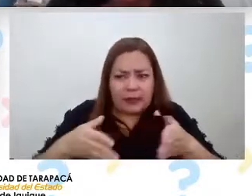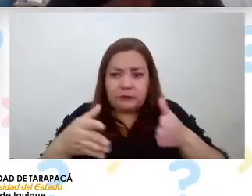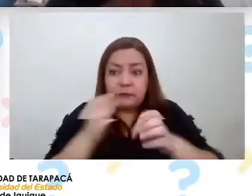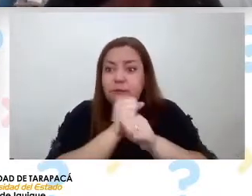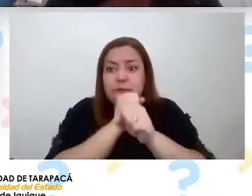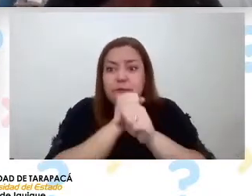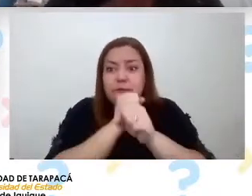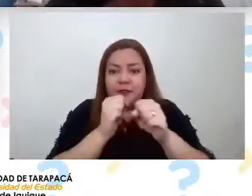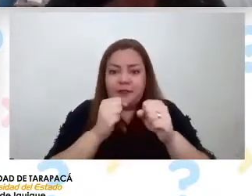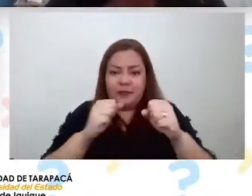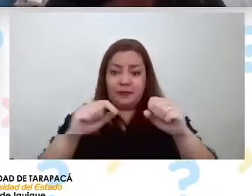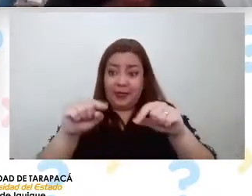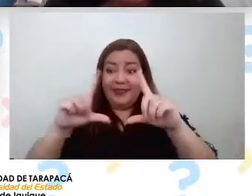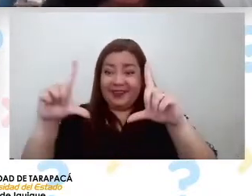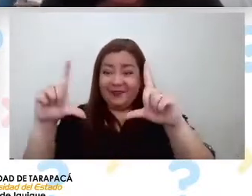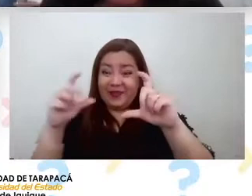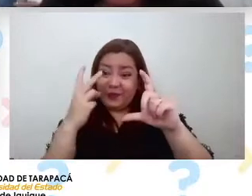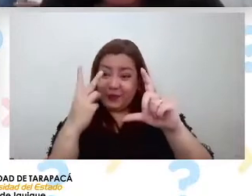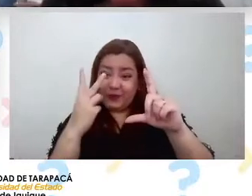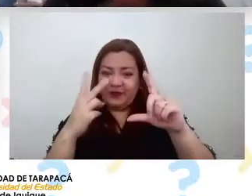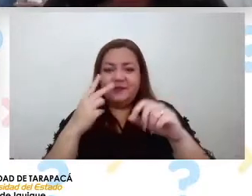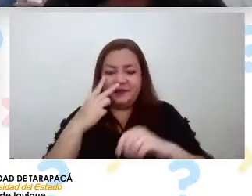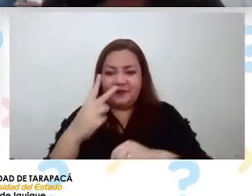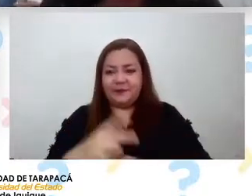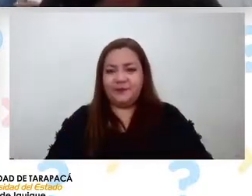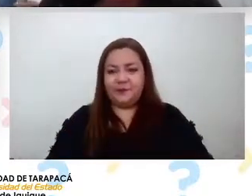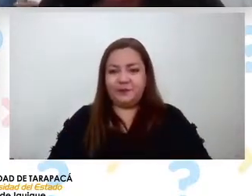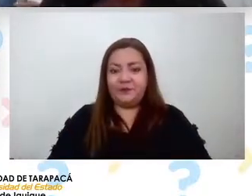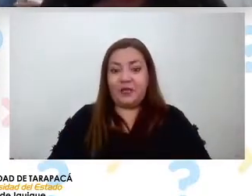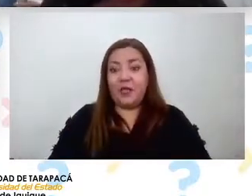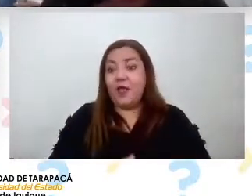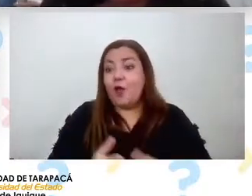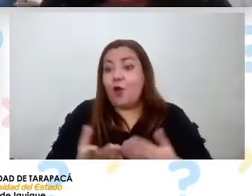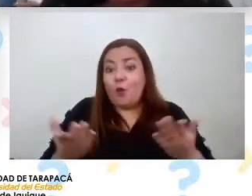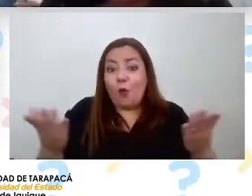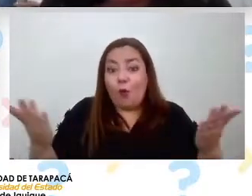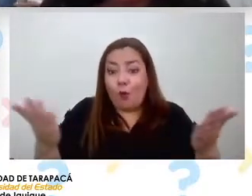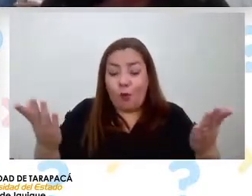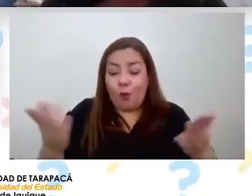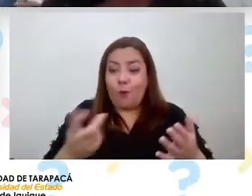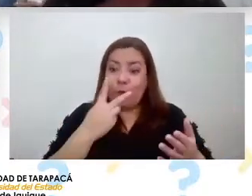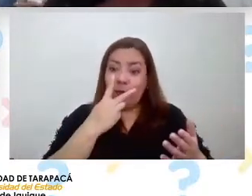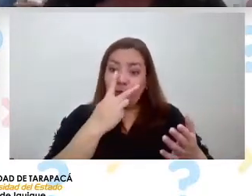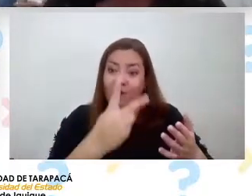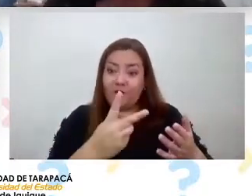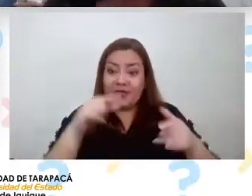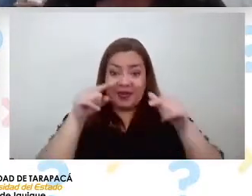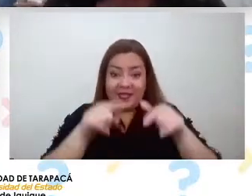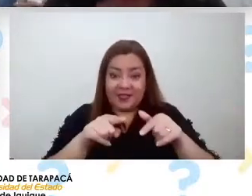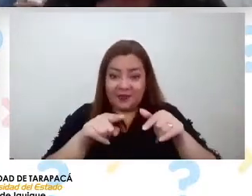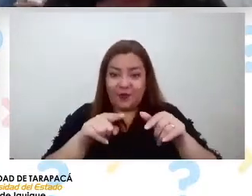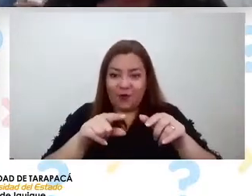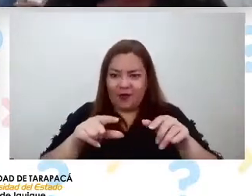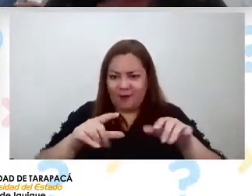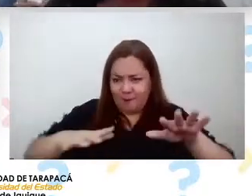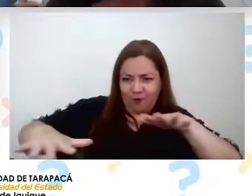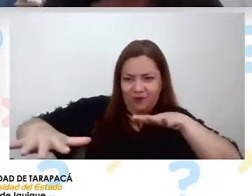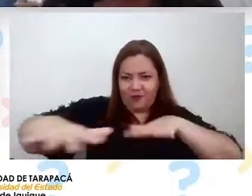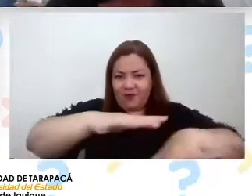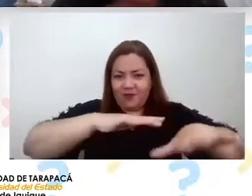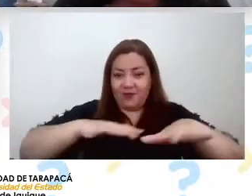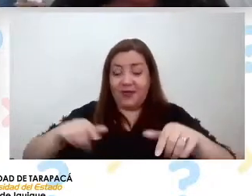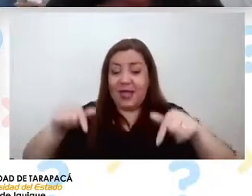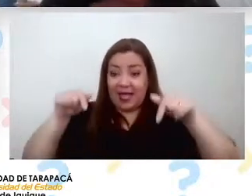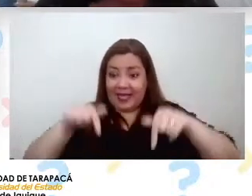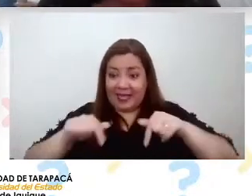la imagen número 2. Bueno, ¿cómo podemos ver este fenómeno en movimiento? Acá tengo